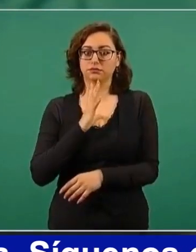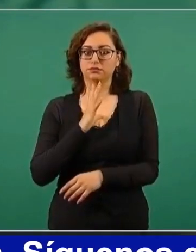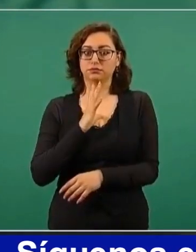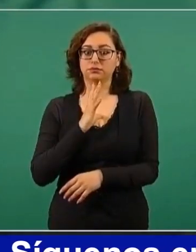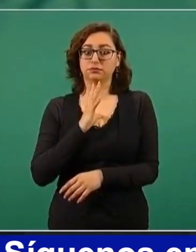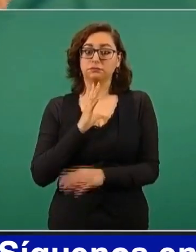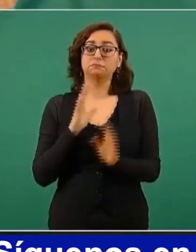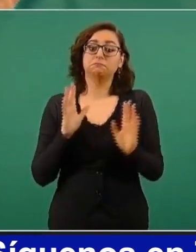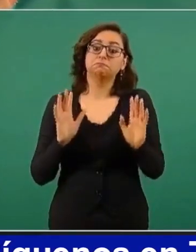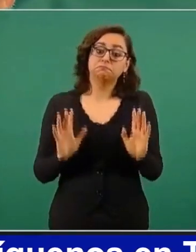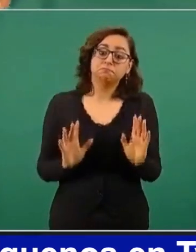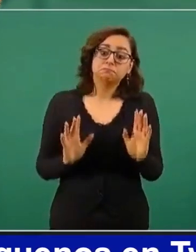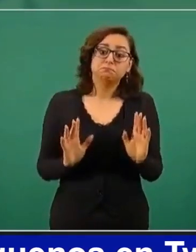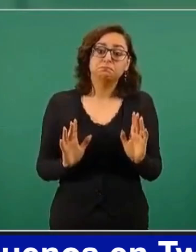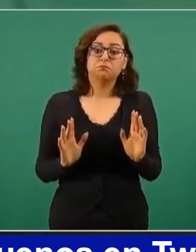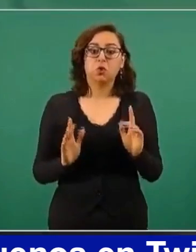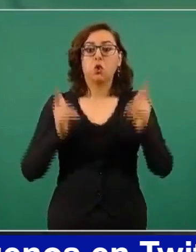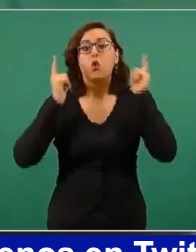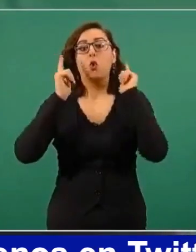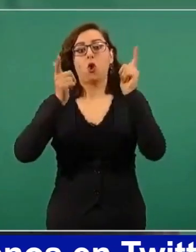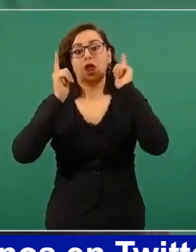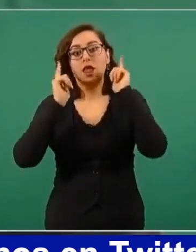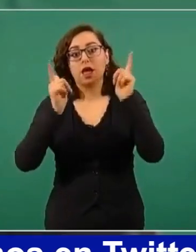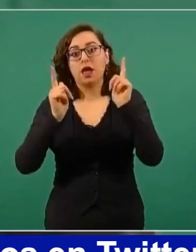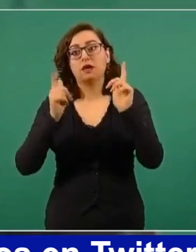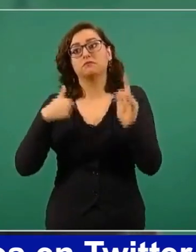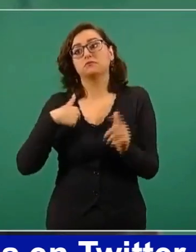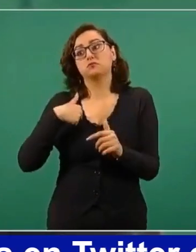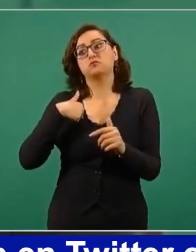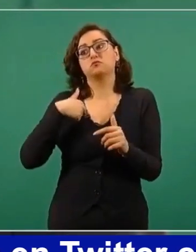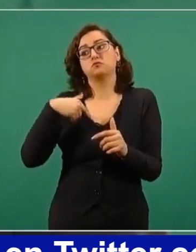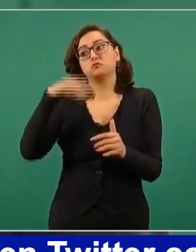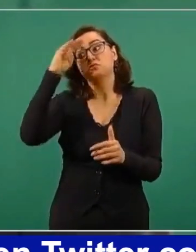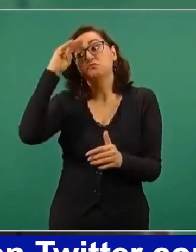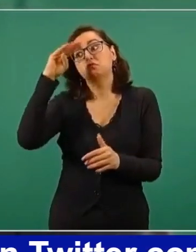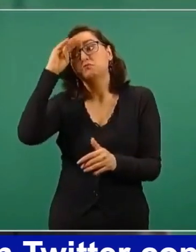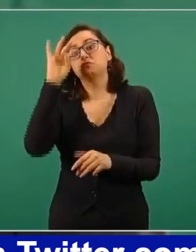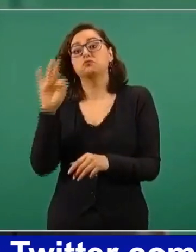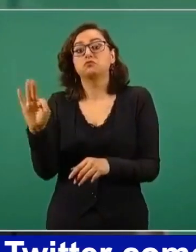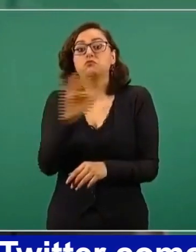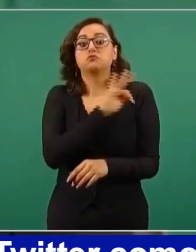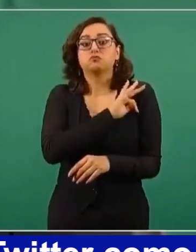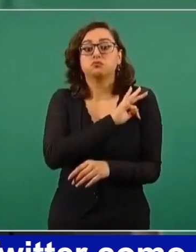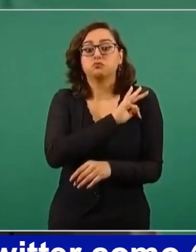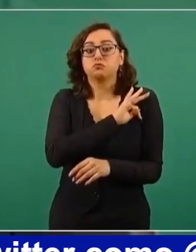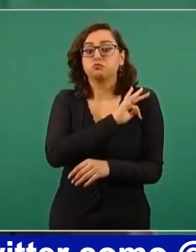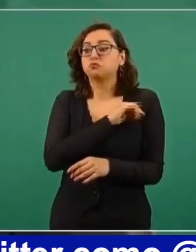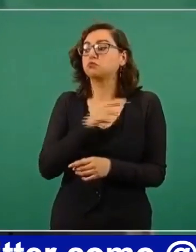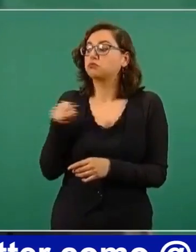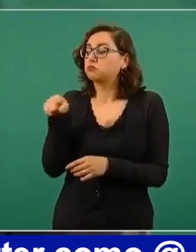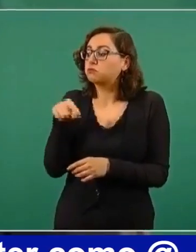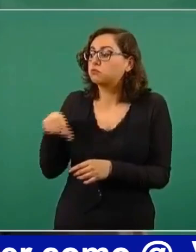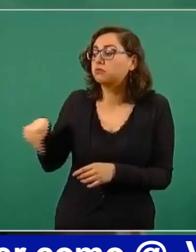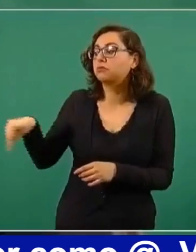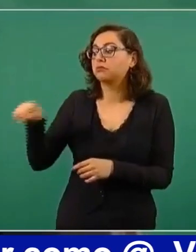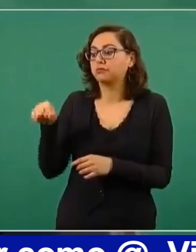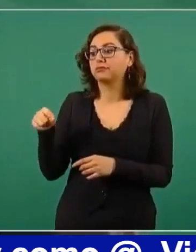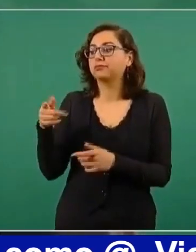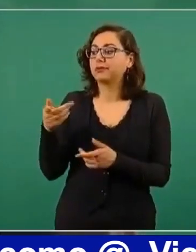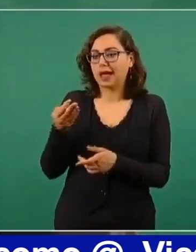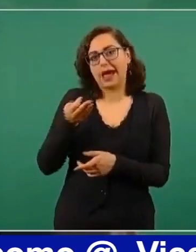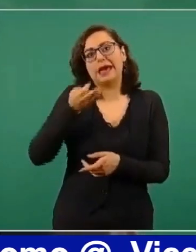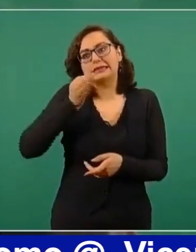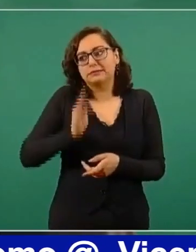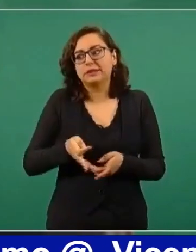Y yo creo que poco a poco van a ir sumándose más adultos